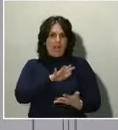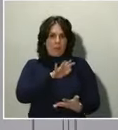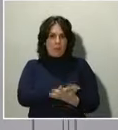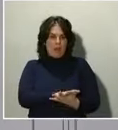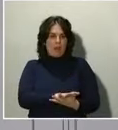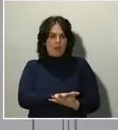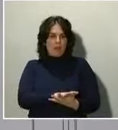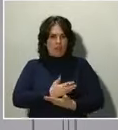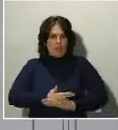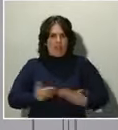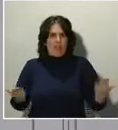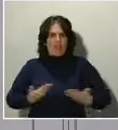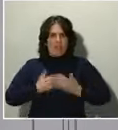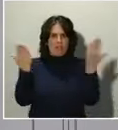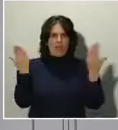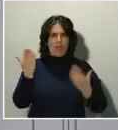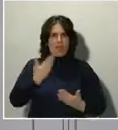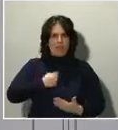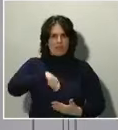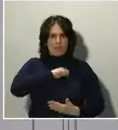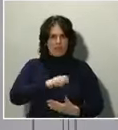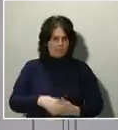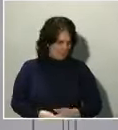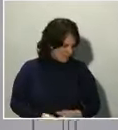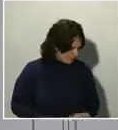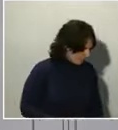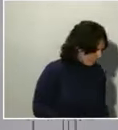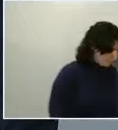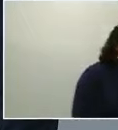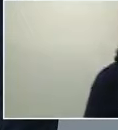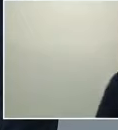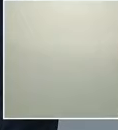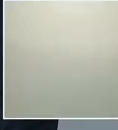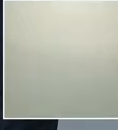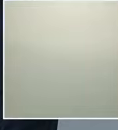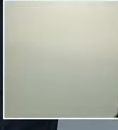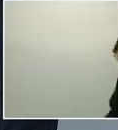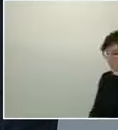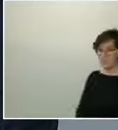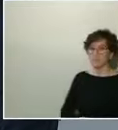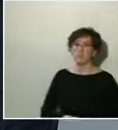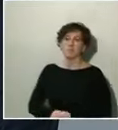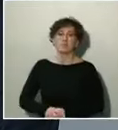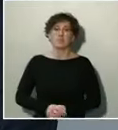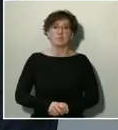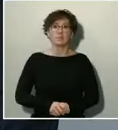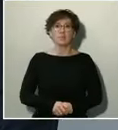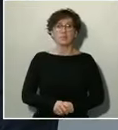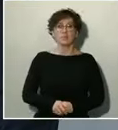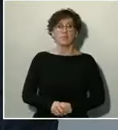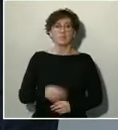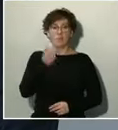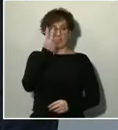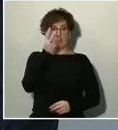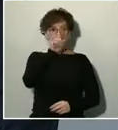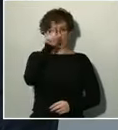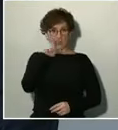conjunto de la opinión pública española. Presidente, dos preguntas más. Se ha referido a la conversación con Xi Jinping.